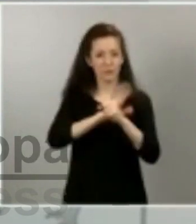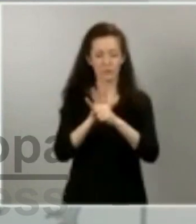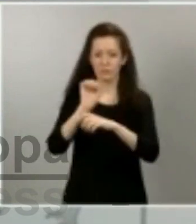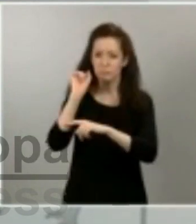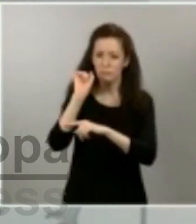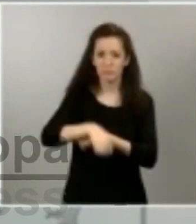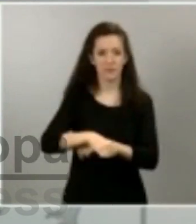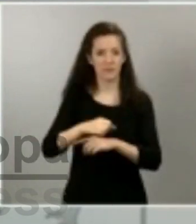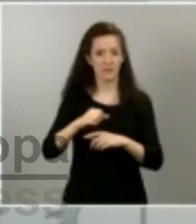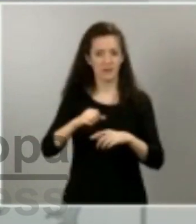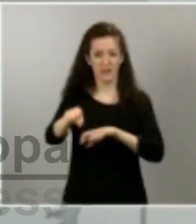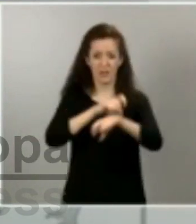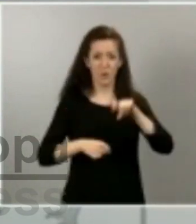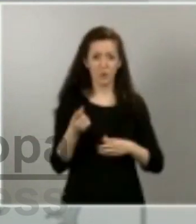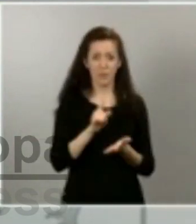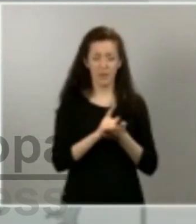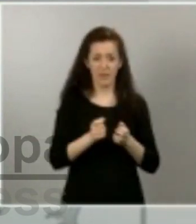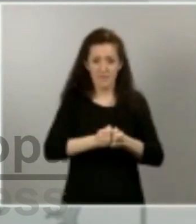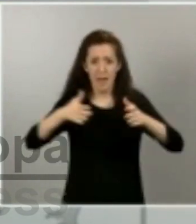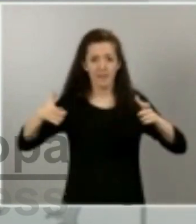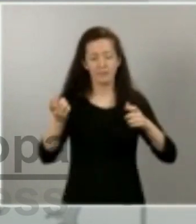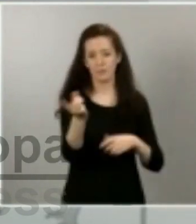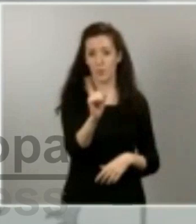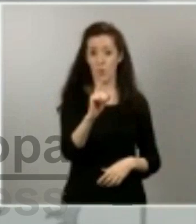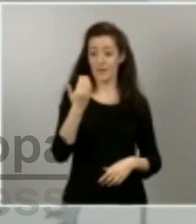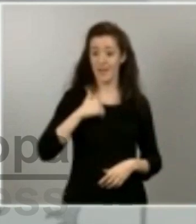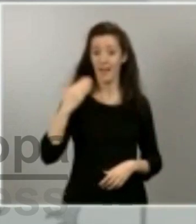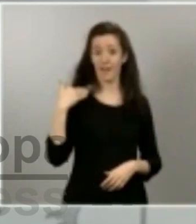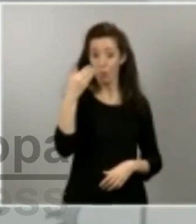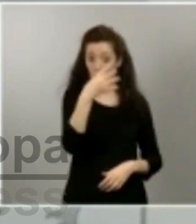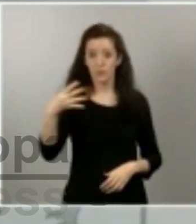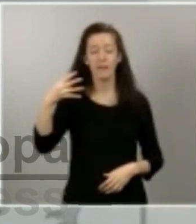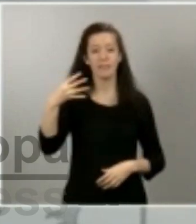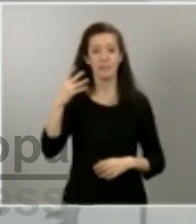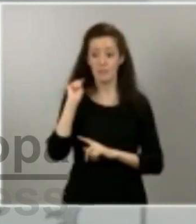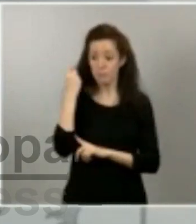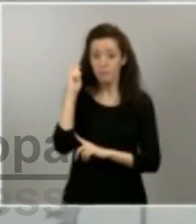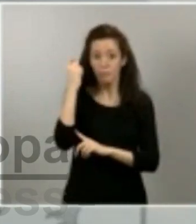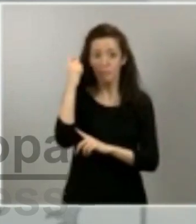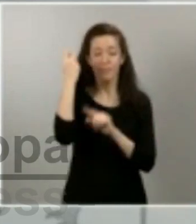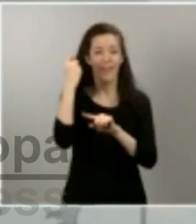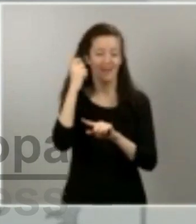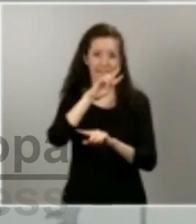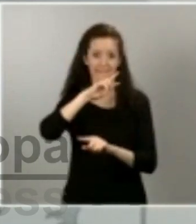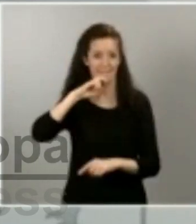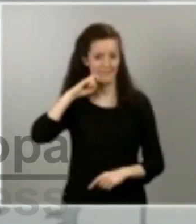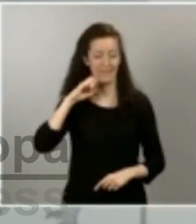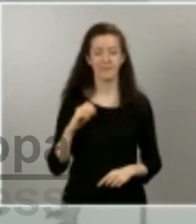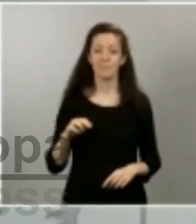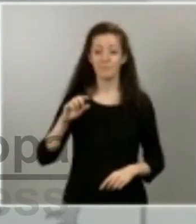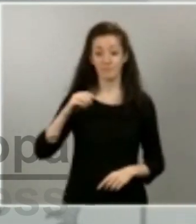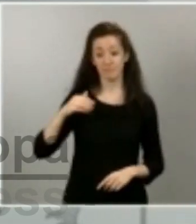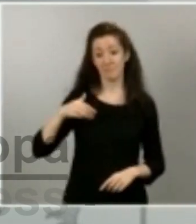hemos logrado juntos durante estas cuatro semanas. Por eso la desescalada que comenzará, como pronto, dentro de dos semanas, va a ser